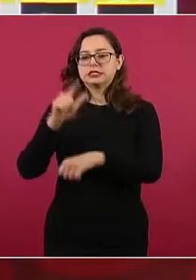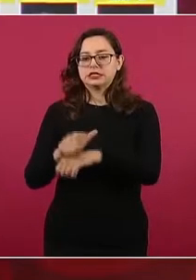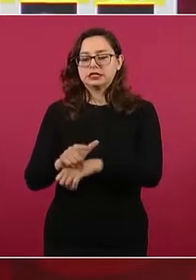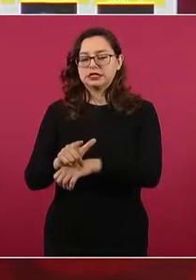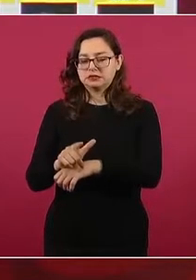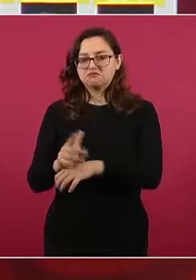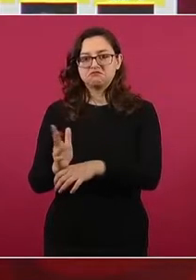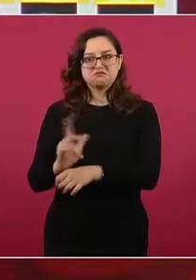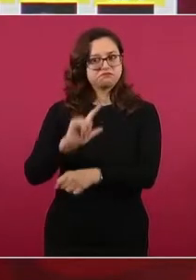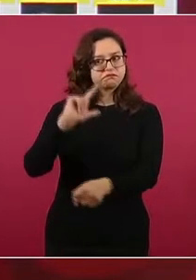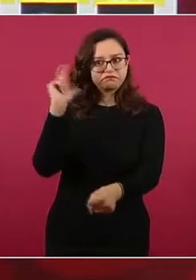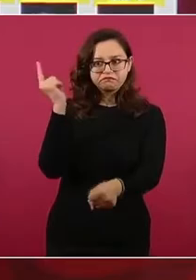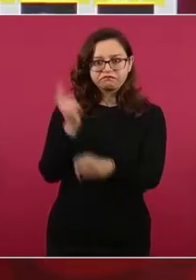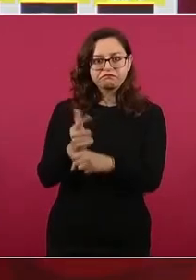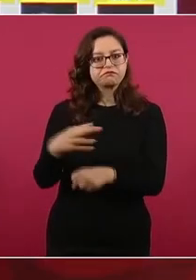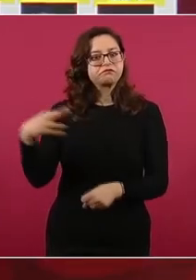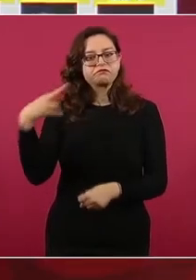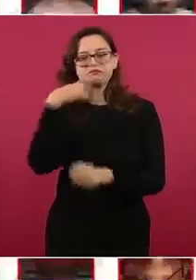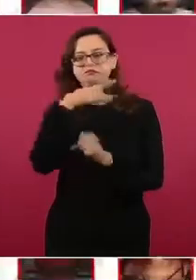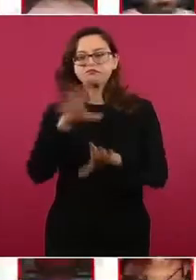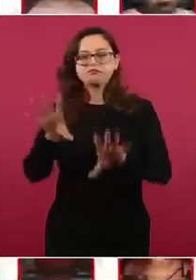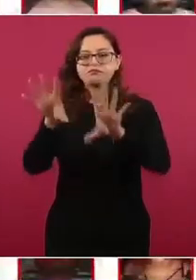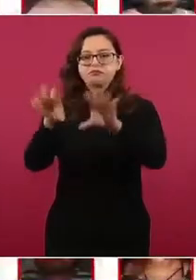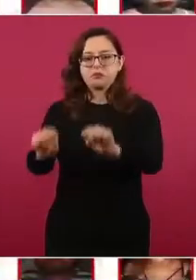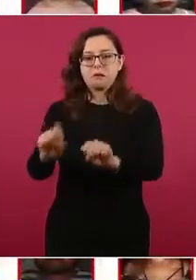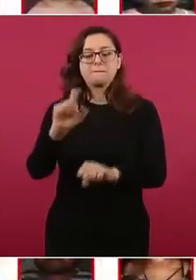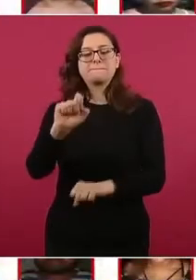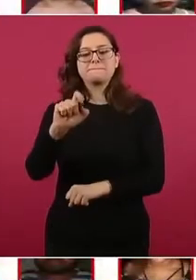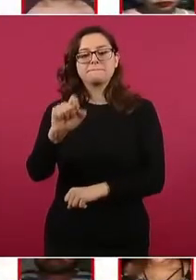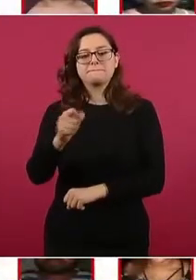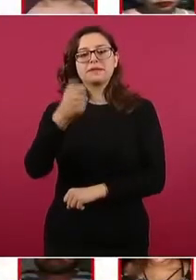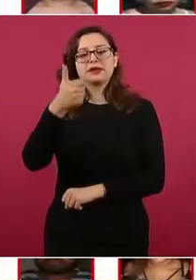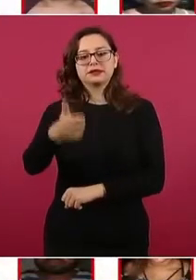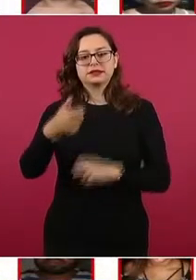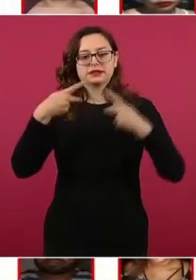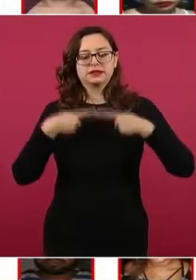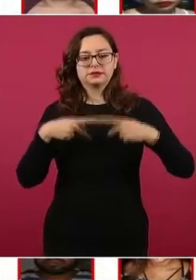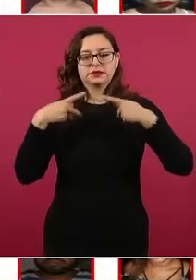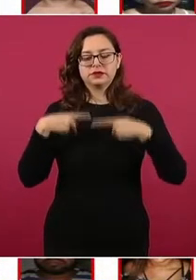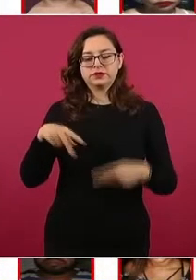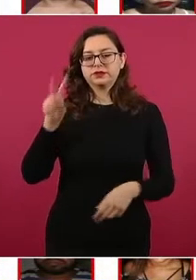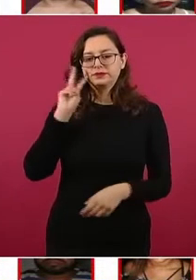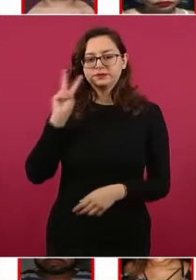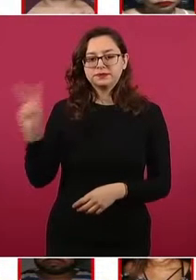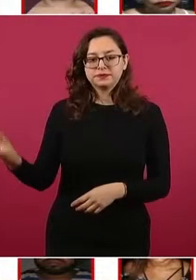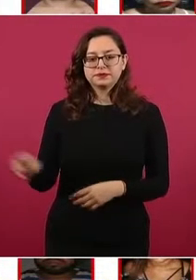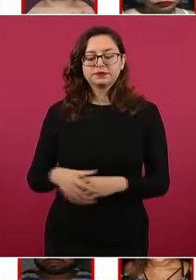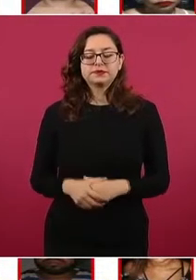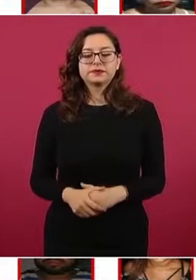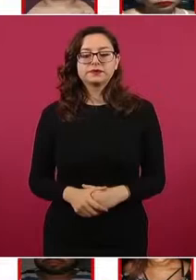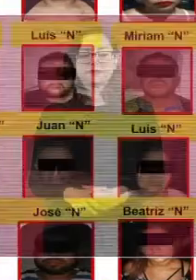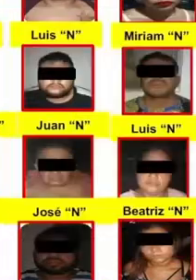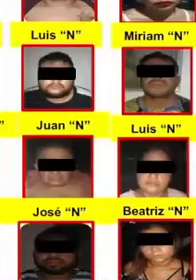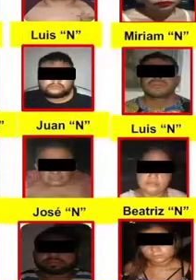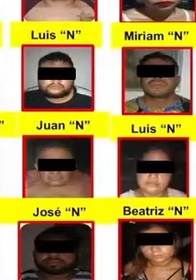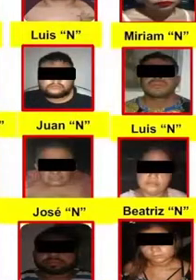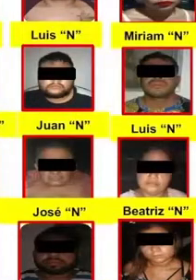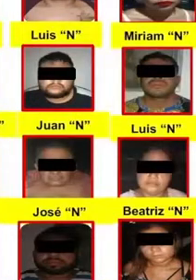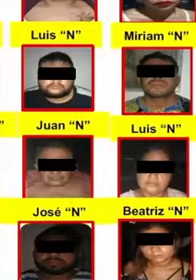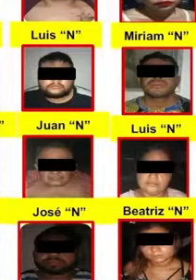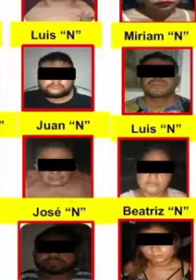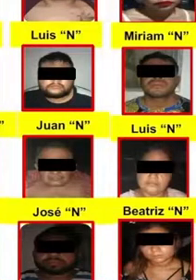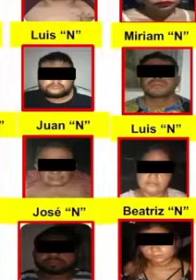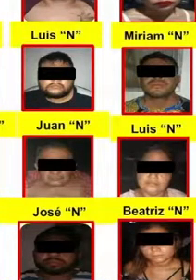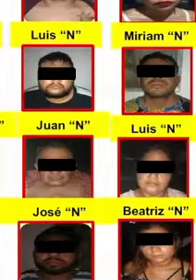personas, uno de ellos, Pedro N., alias El Rizo, identificado como presunto líder